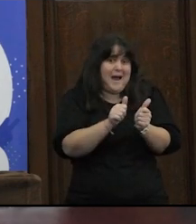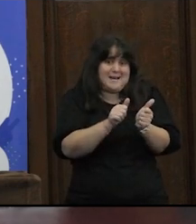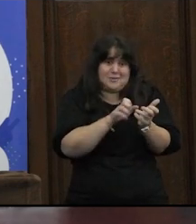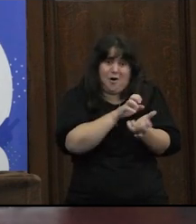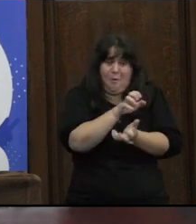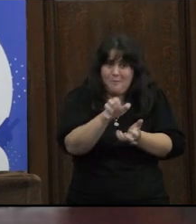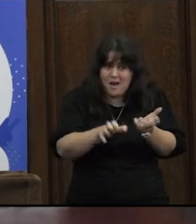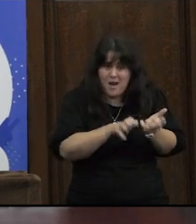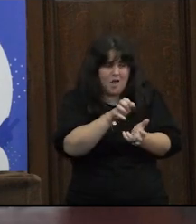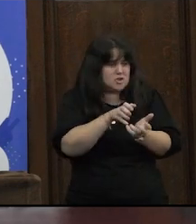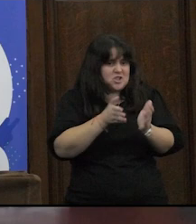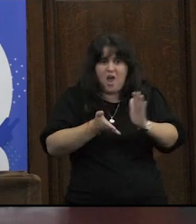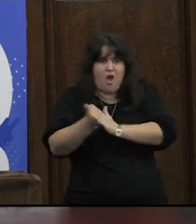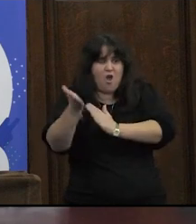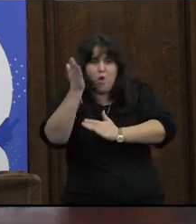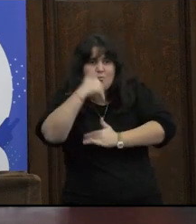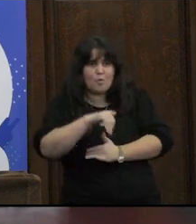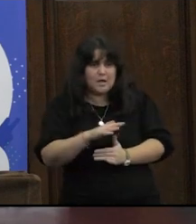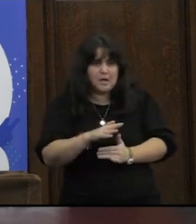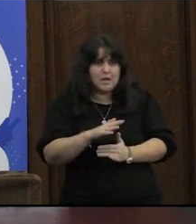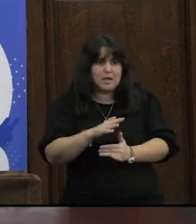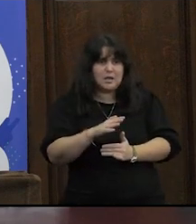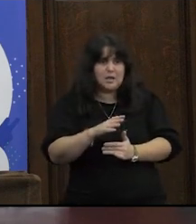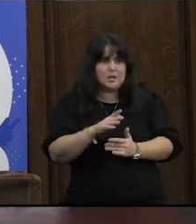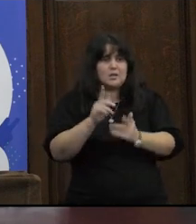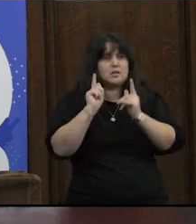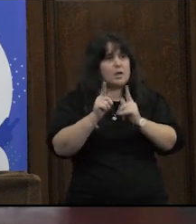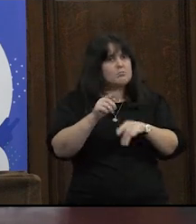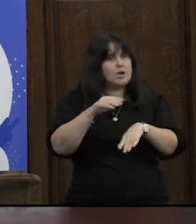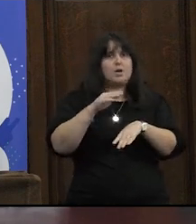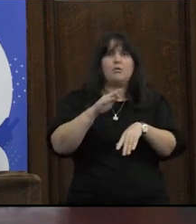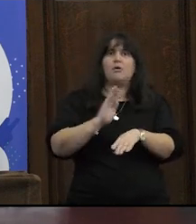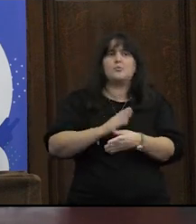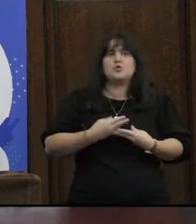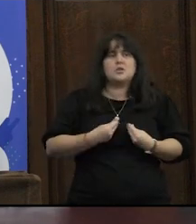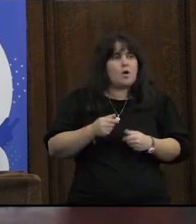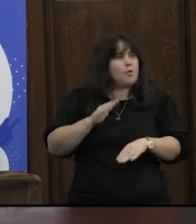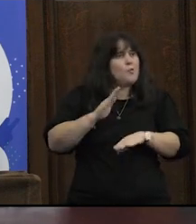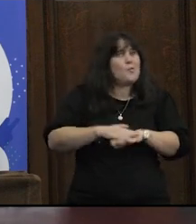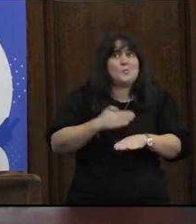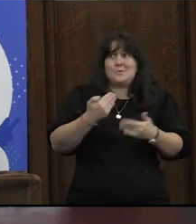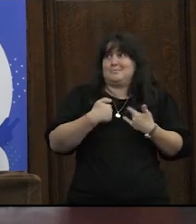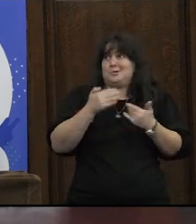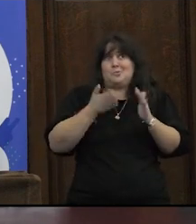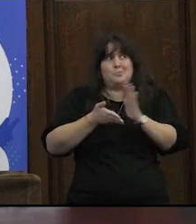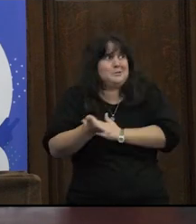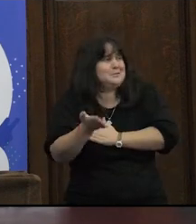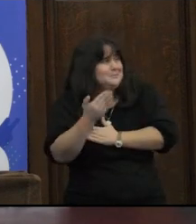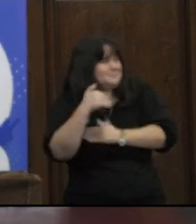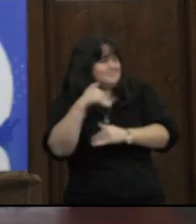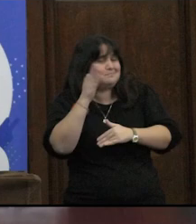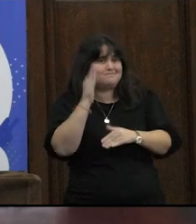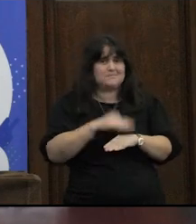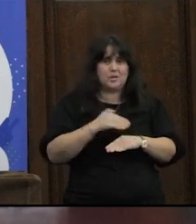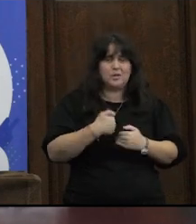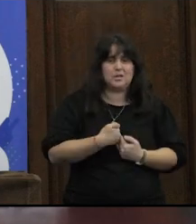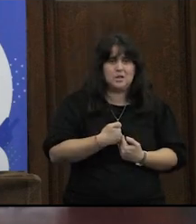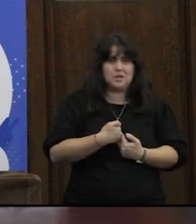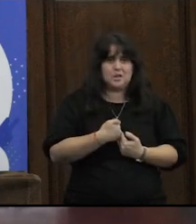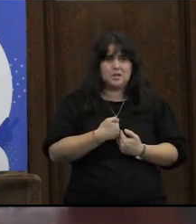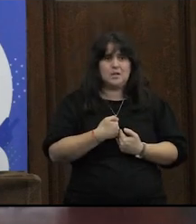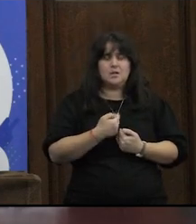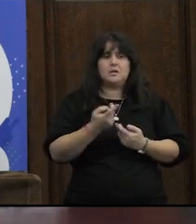afectivo entonces esa hermana que no se puede ir de ahí además carga con la culpa de no poder por eso digo que